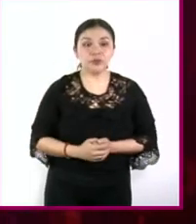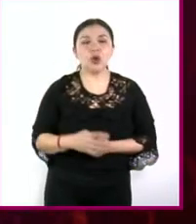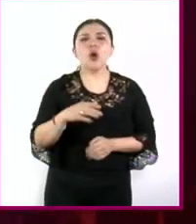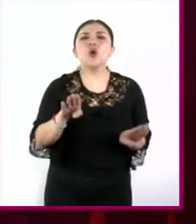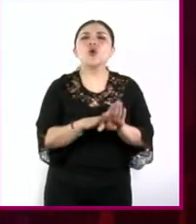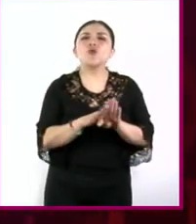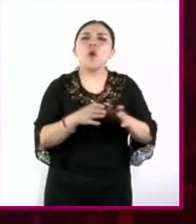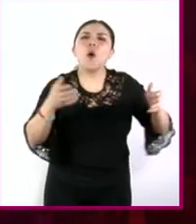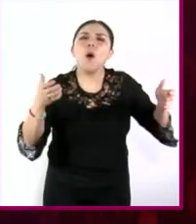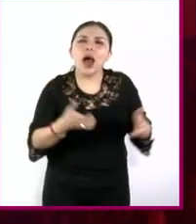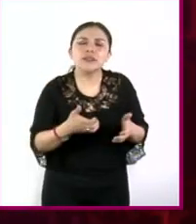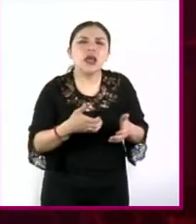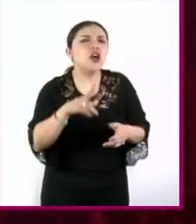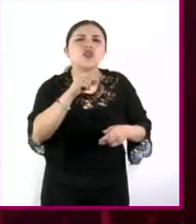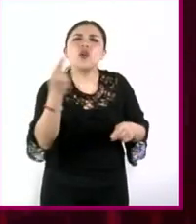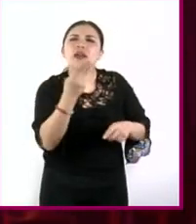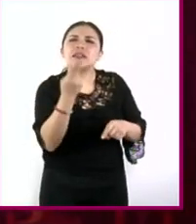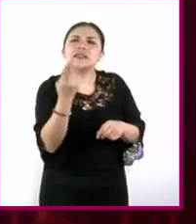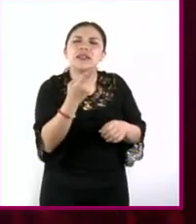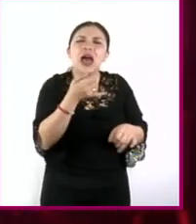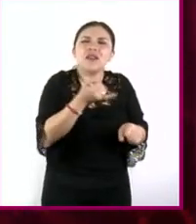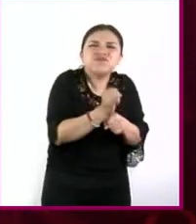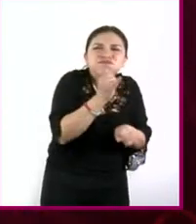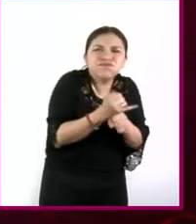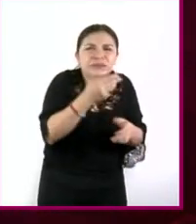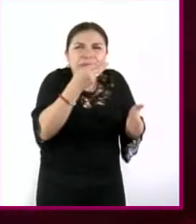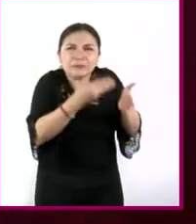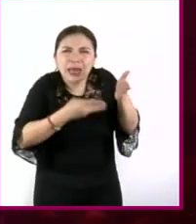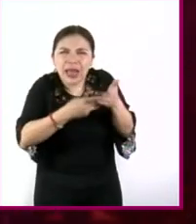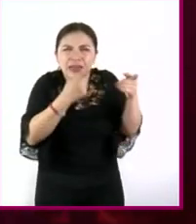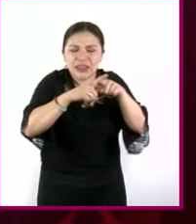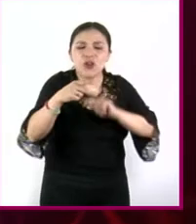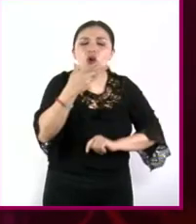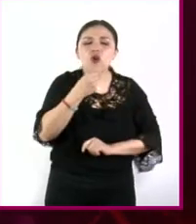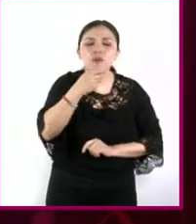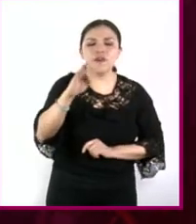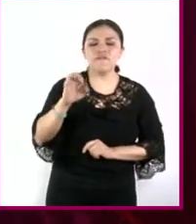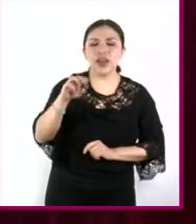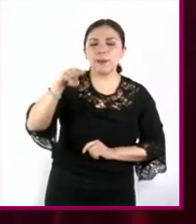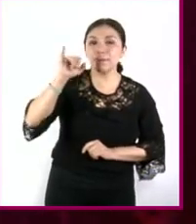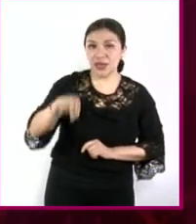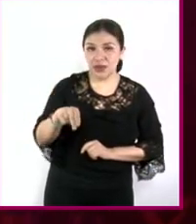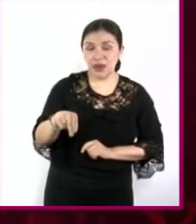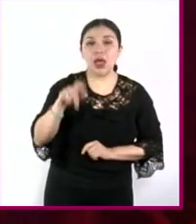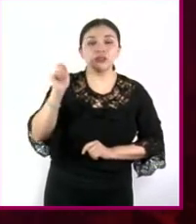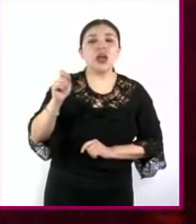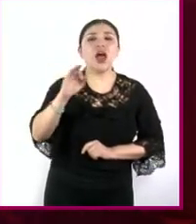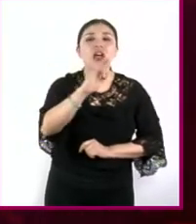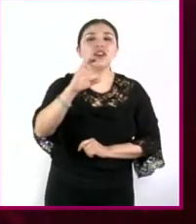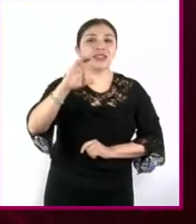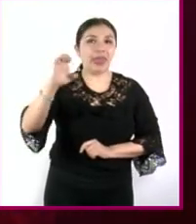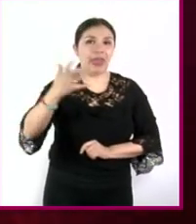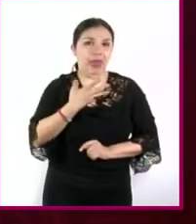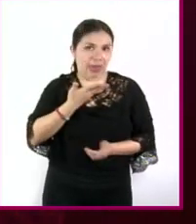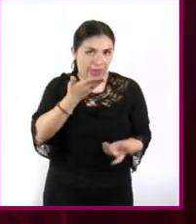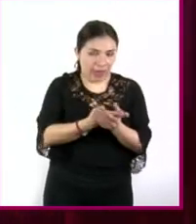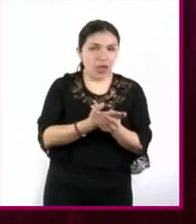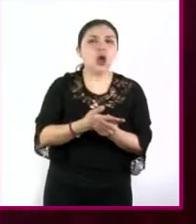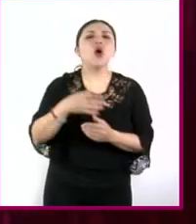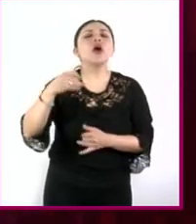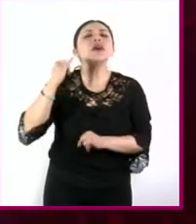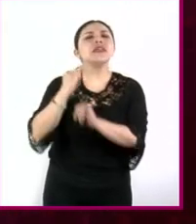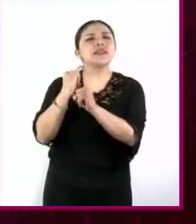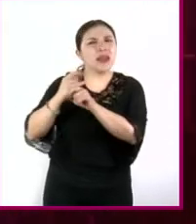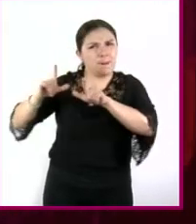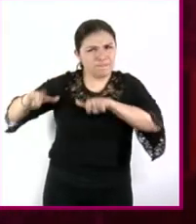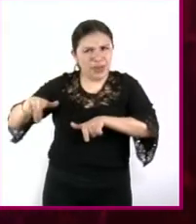mecánica sin talachas de Fermín Viniegra Heberlein y es del Fondo de Cultura Económica En la página